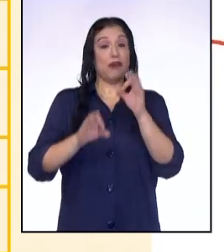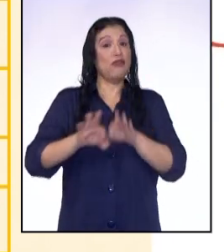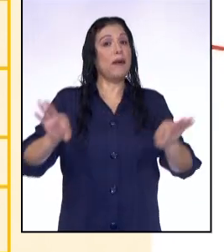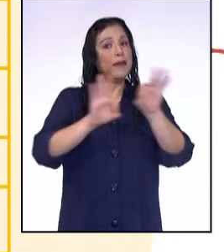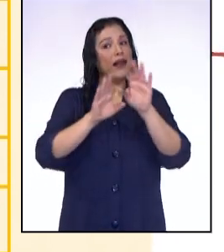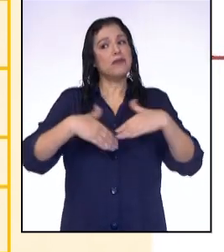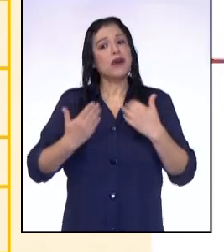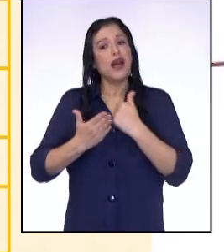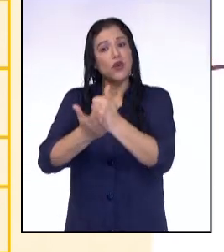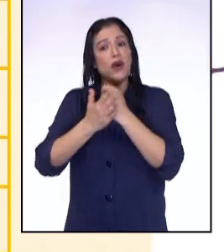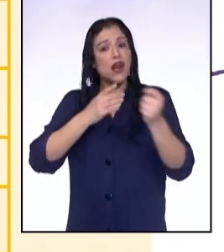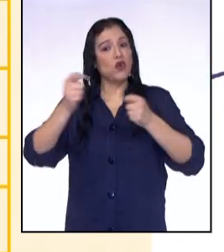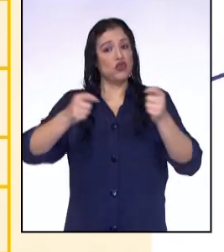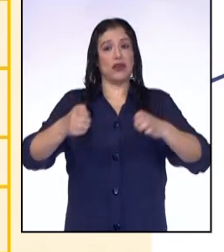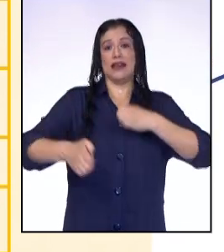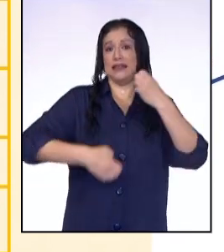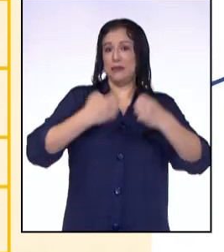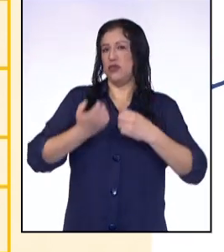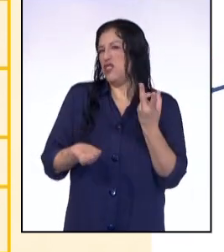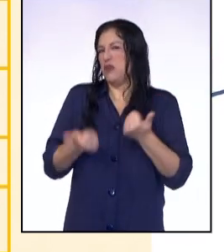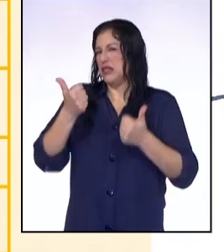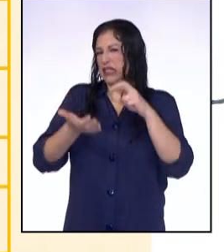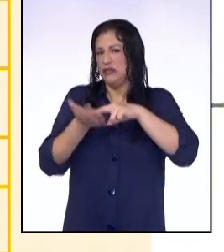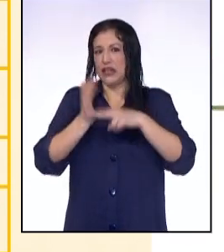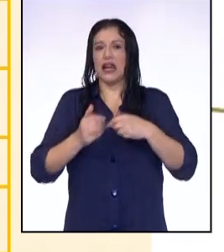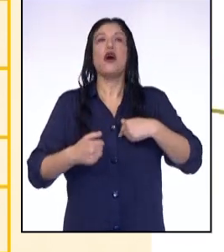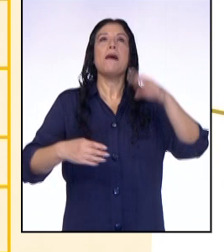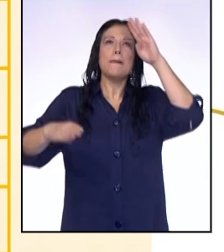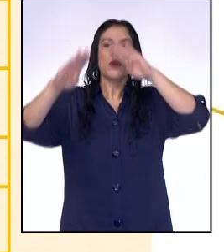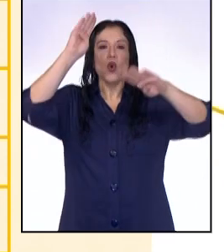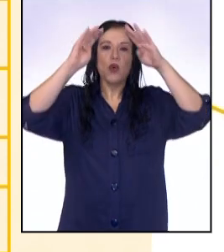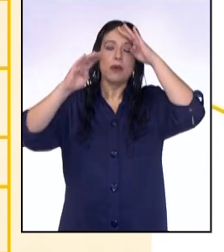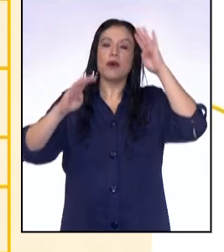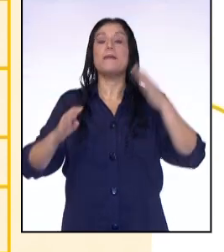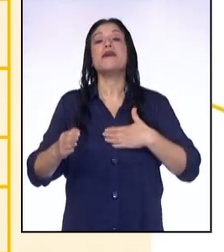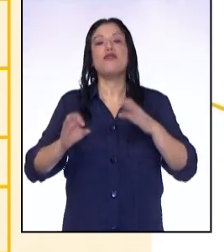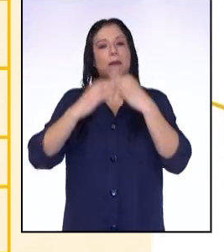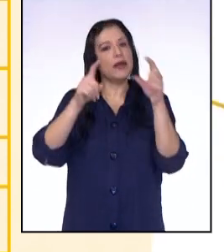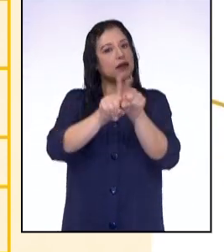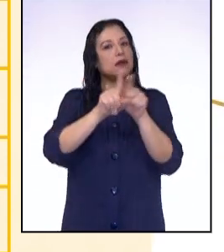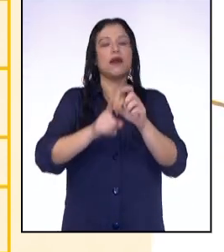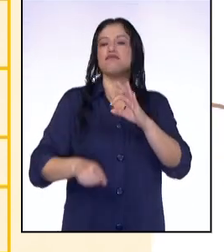hecho de ayudarlos a manejar sus emociones significa que nos preocupamos por ellos y su bienestar.